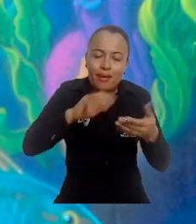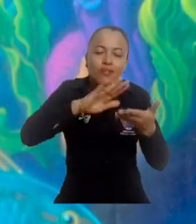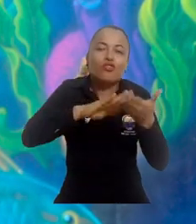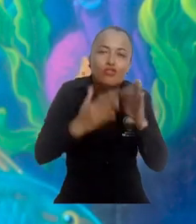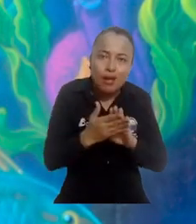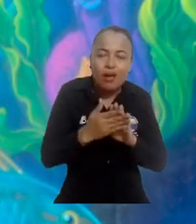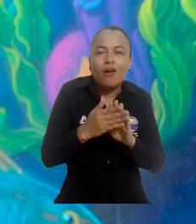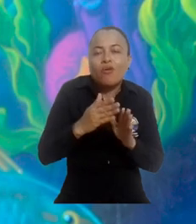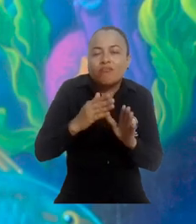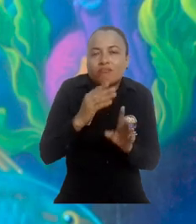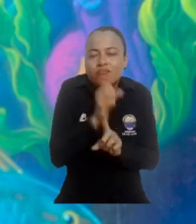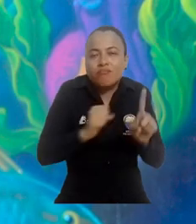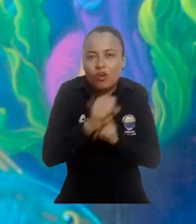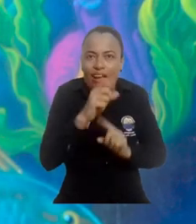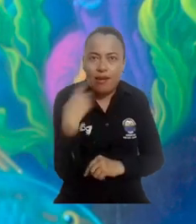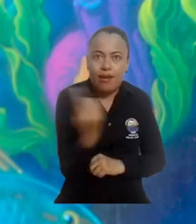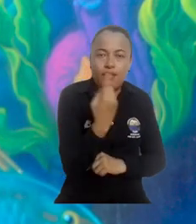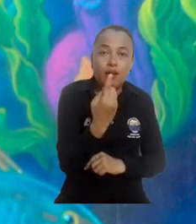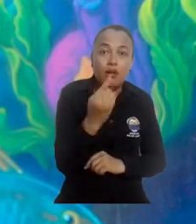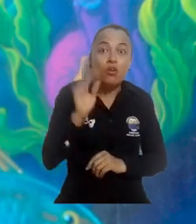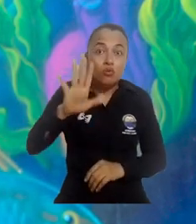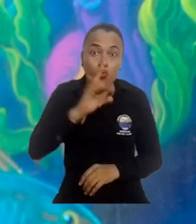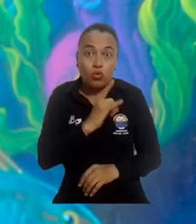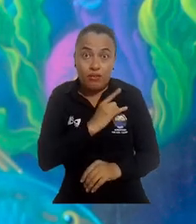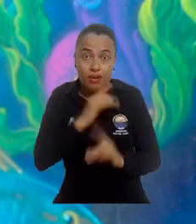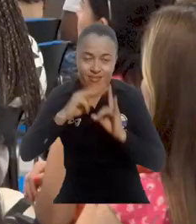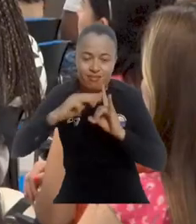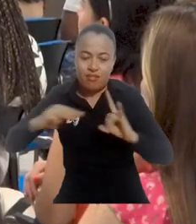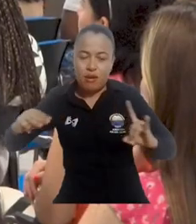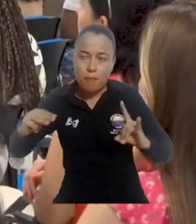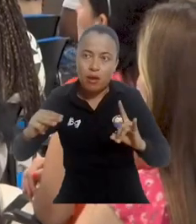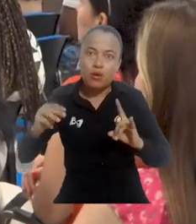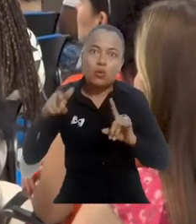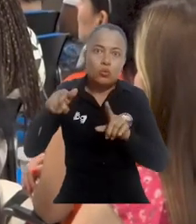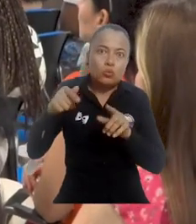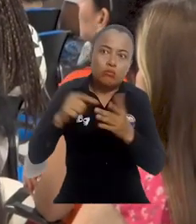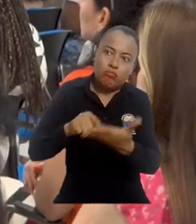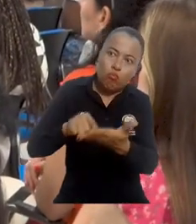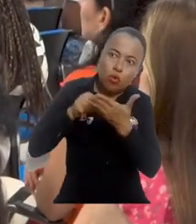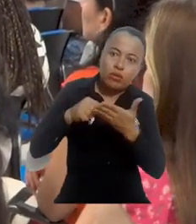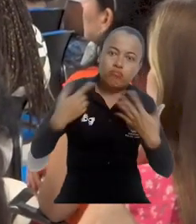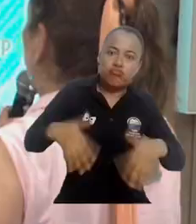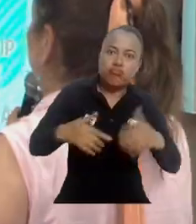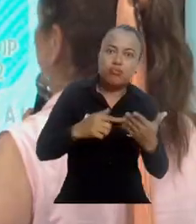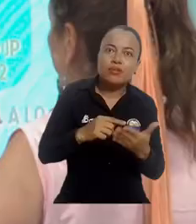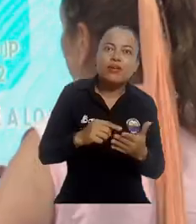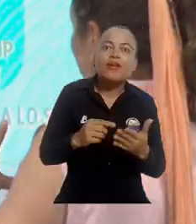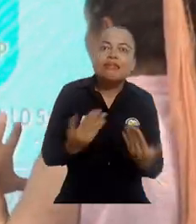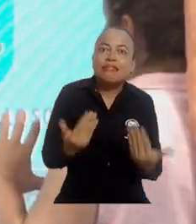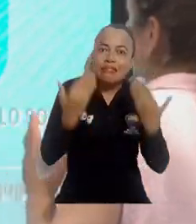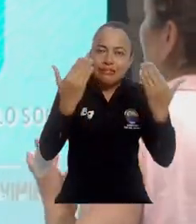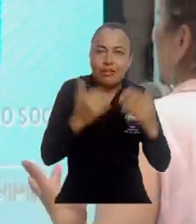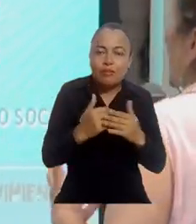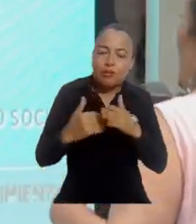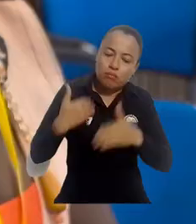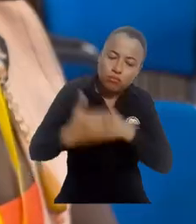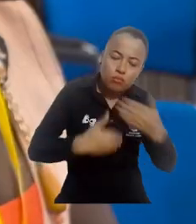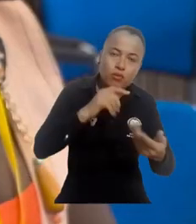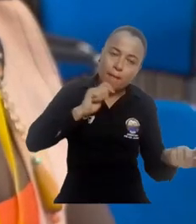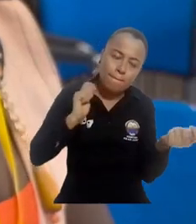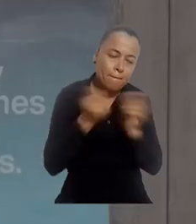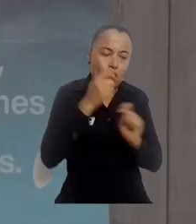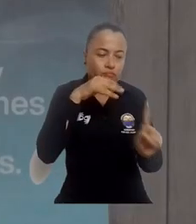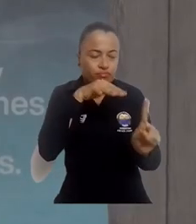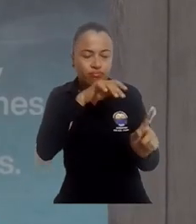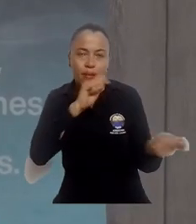sociedad en colectivo. Yo creo que la Universidad Unimagdalena se convierte en este referente precisamente para hacer posible la